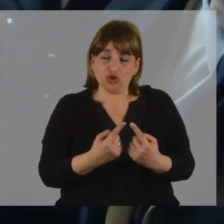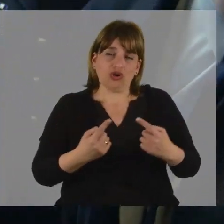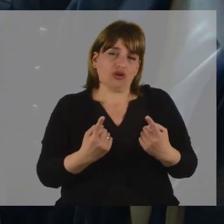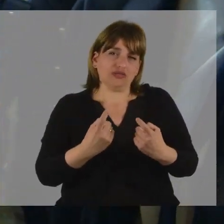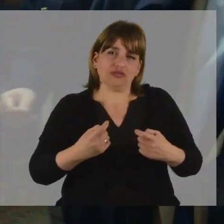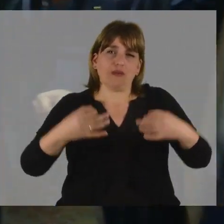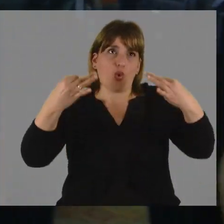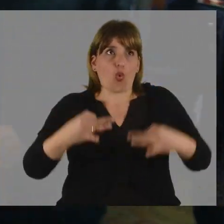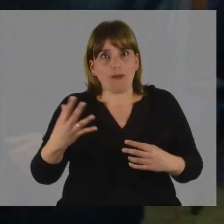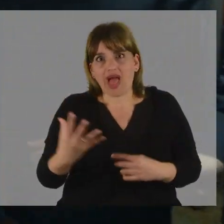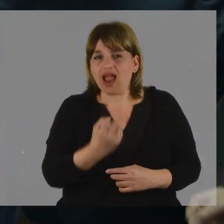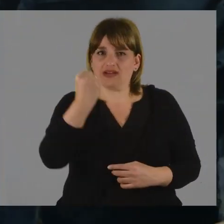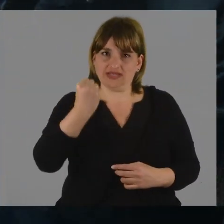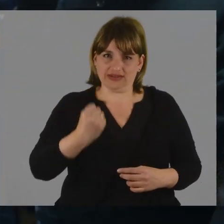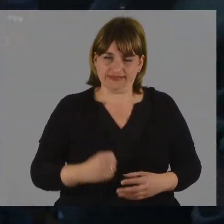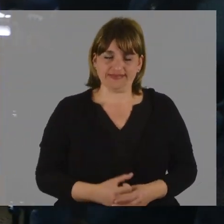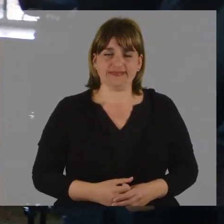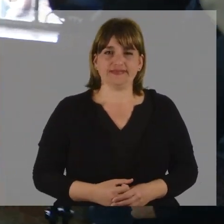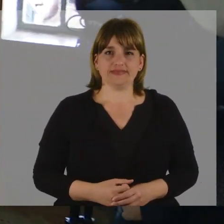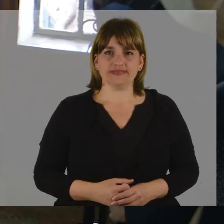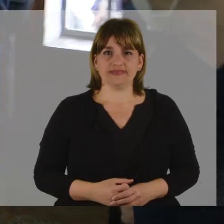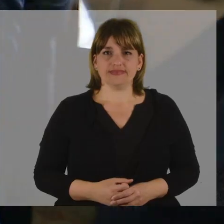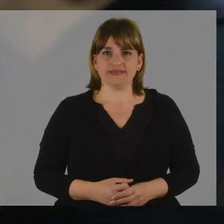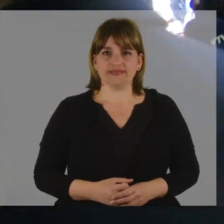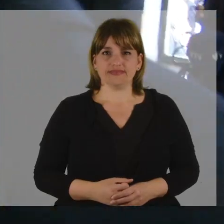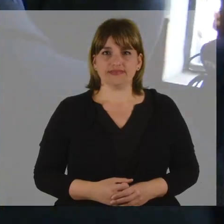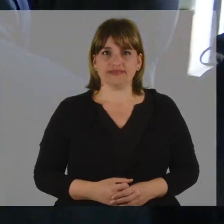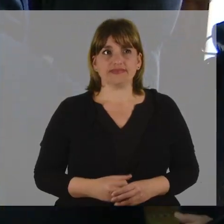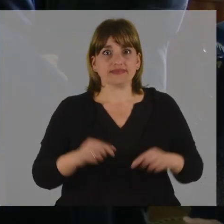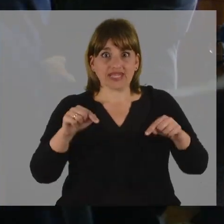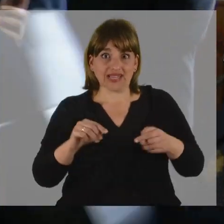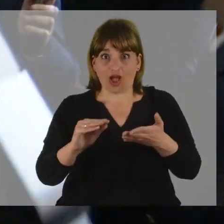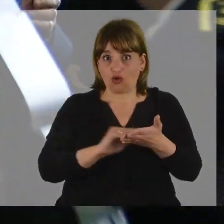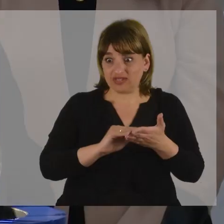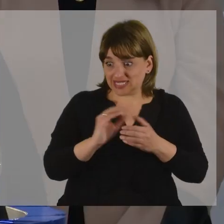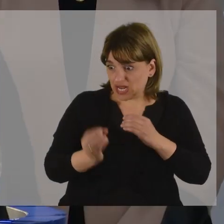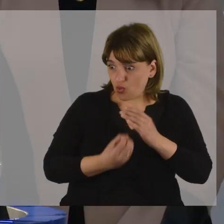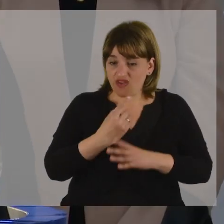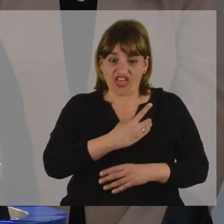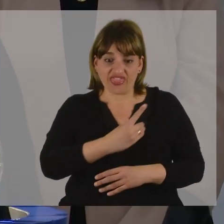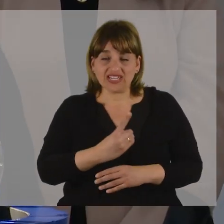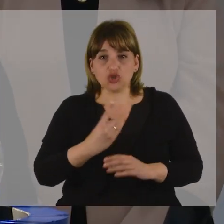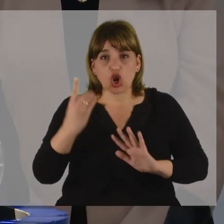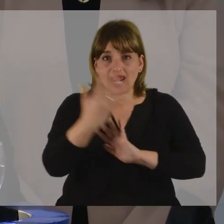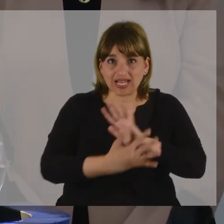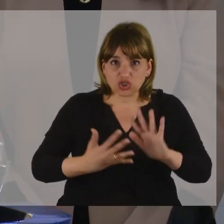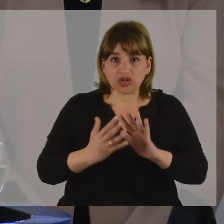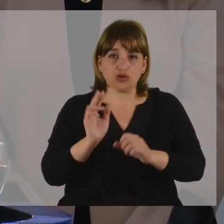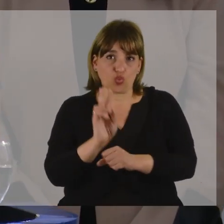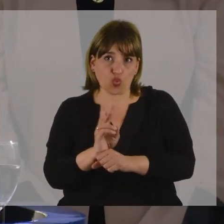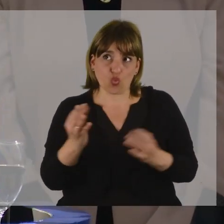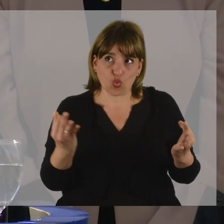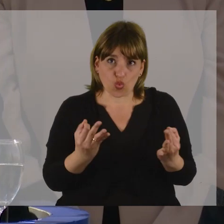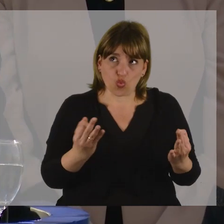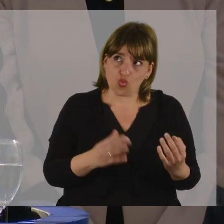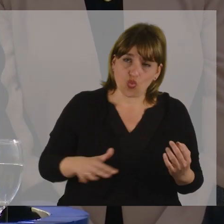que tenemos que concretar y alcanzar. esta Dirección Nacional que